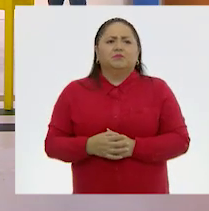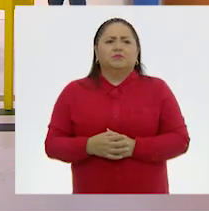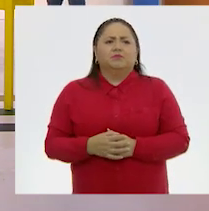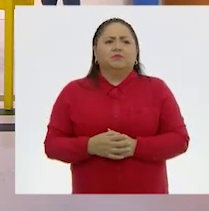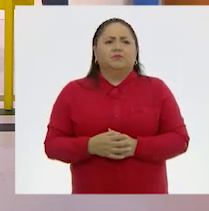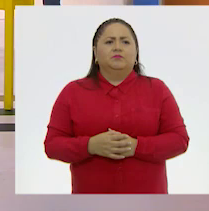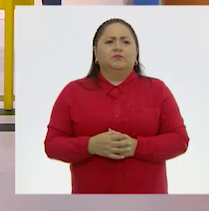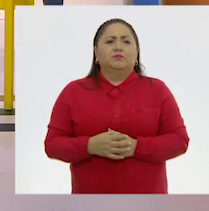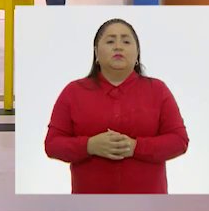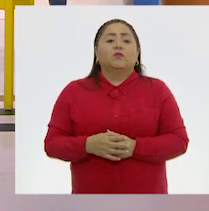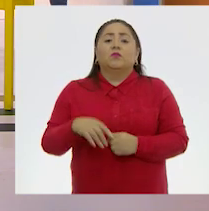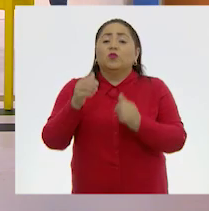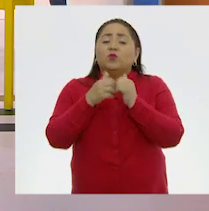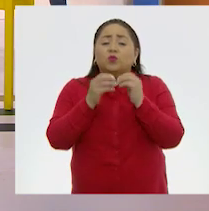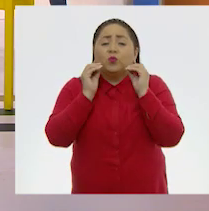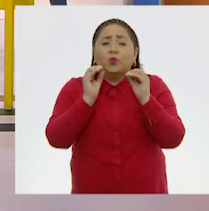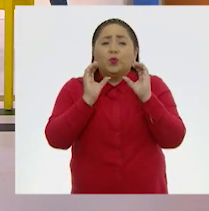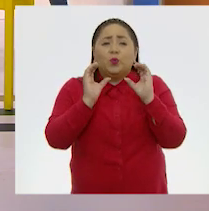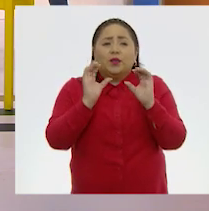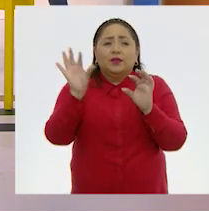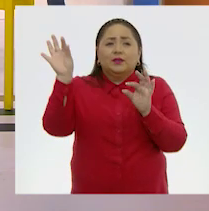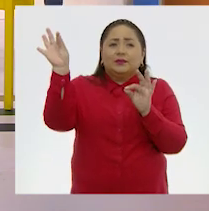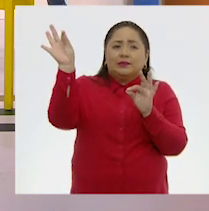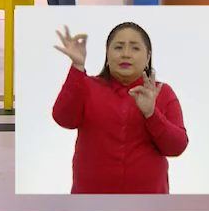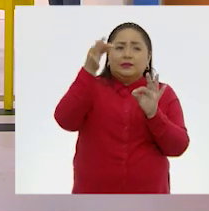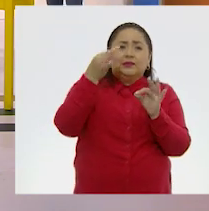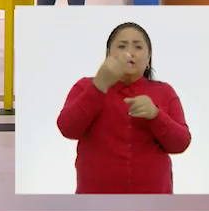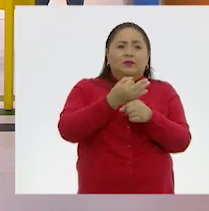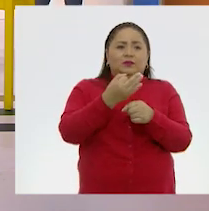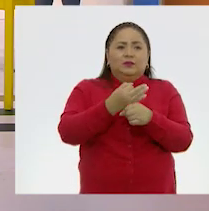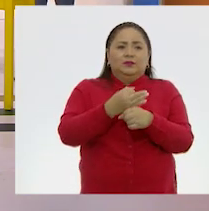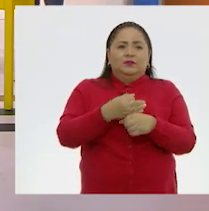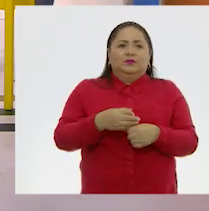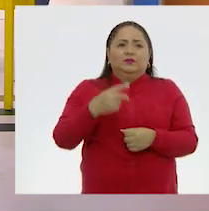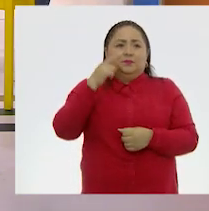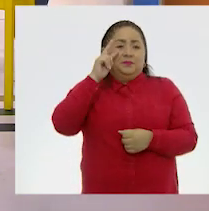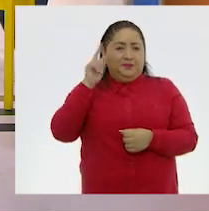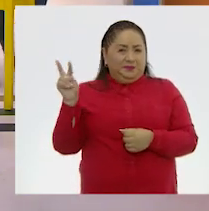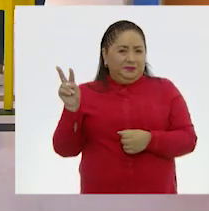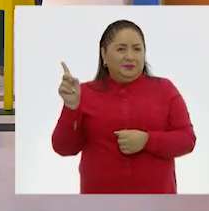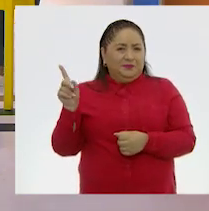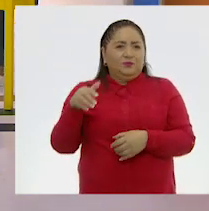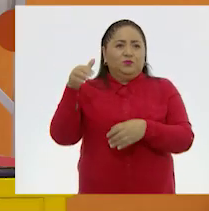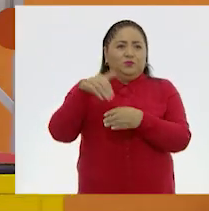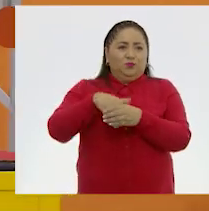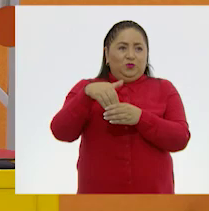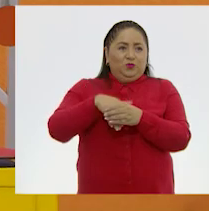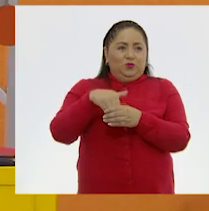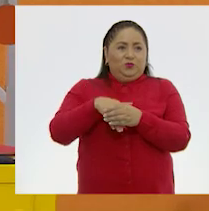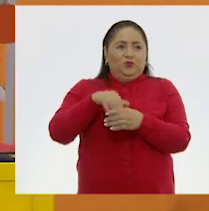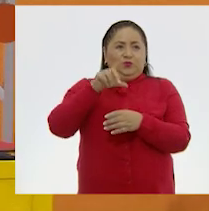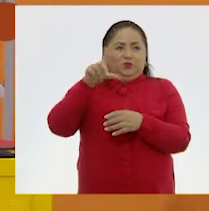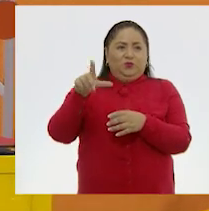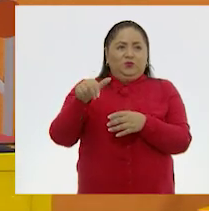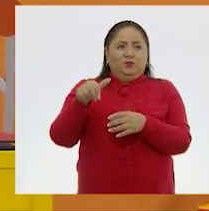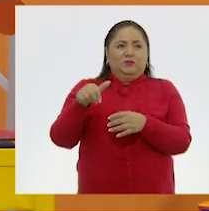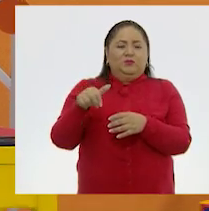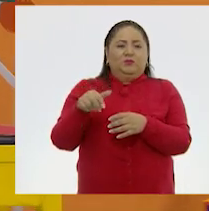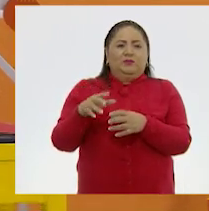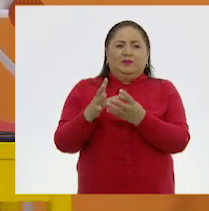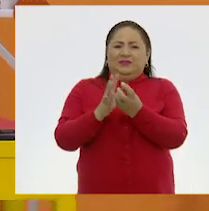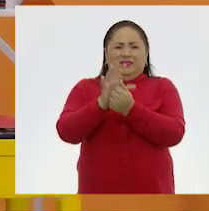Entonces, con mucho cuidado, tomen sus bolsitas y las van a